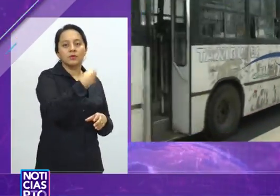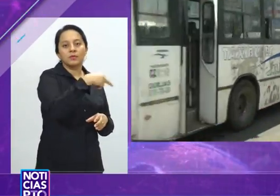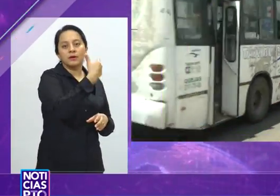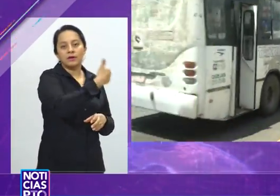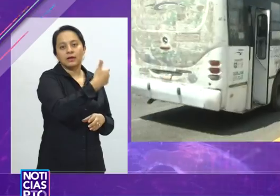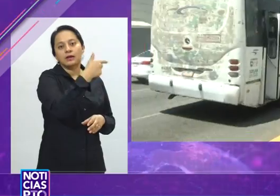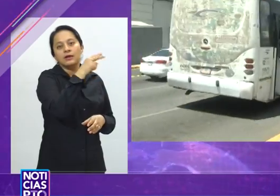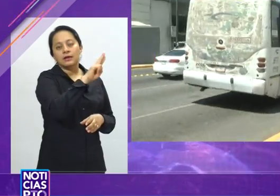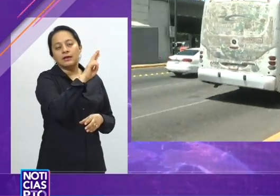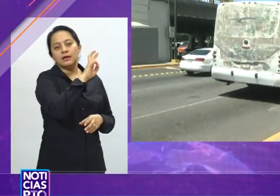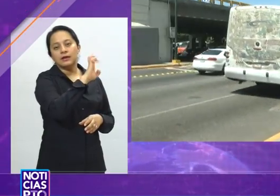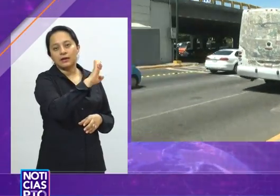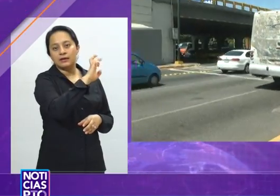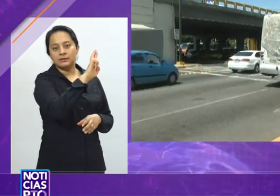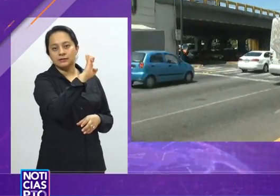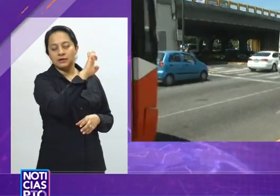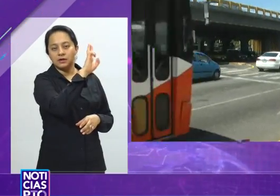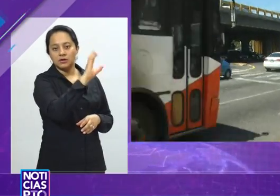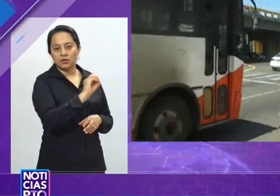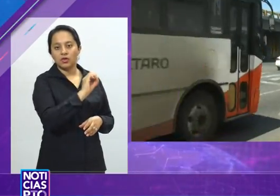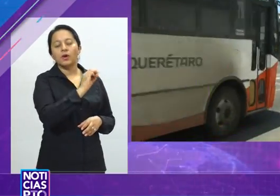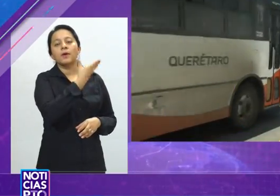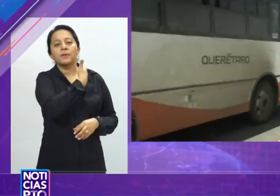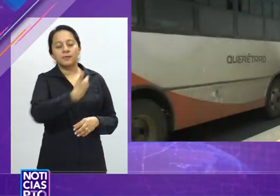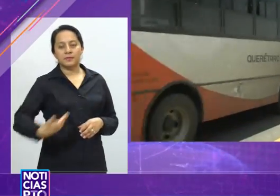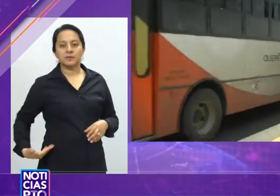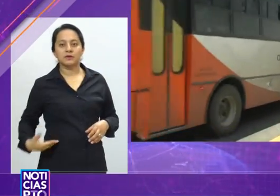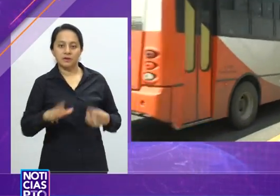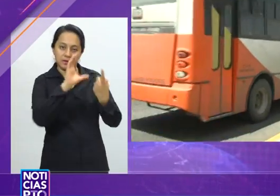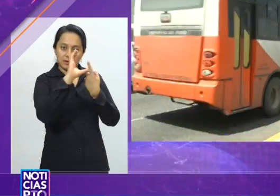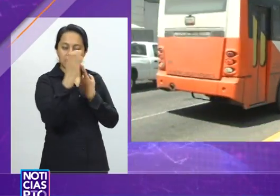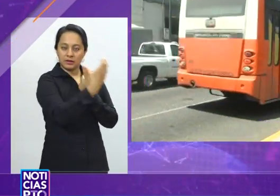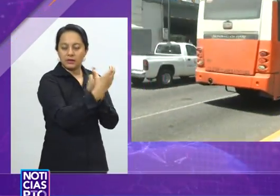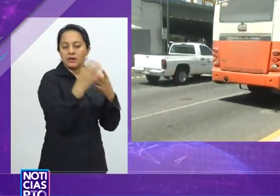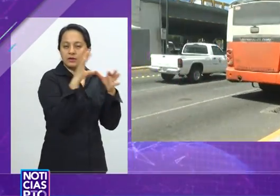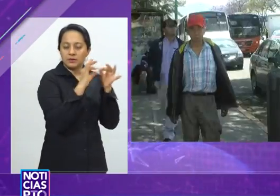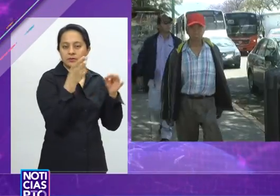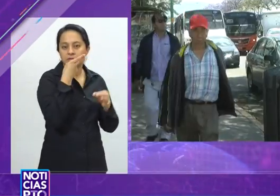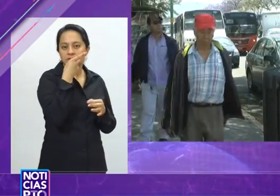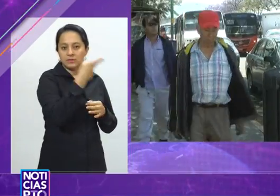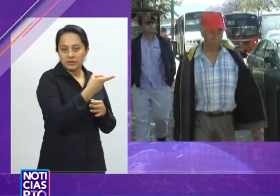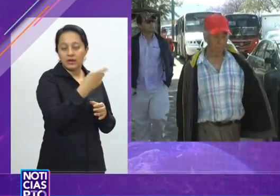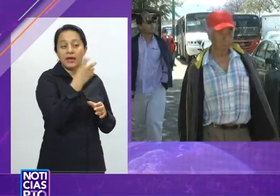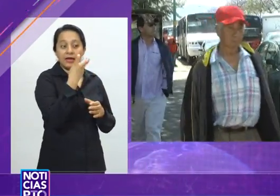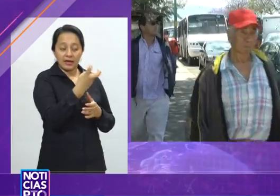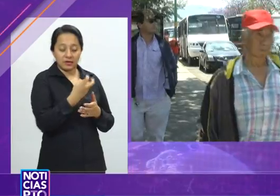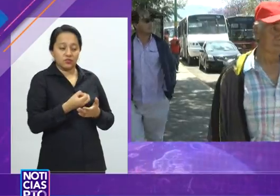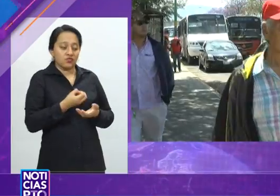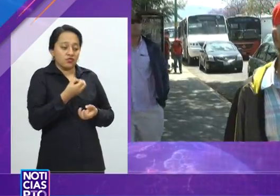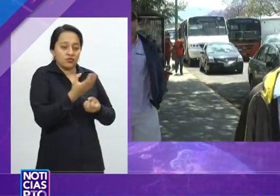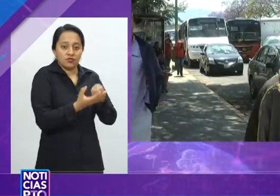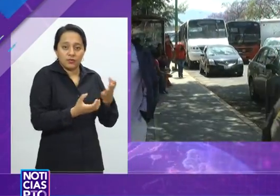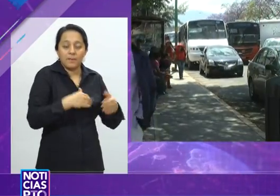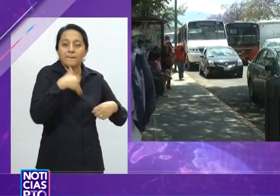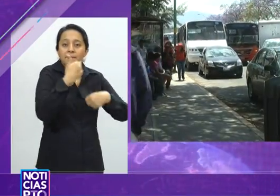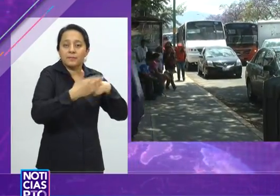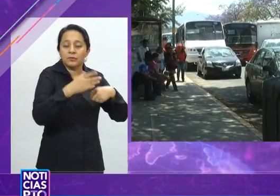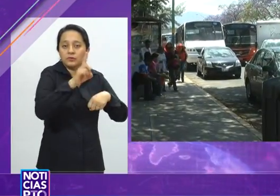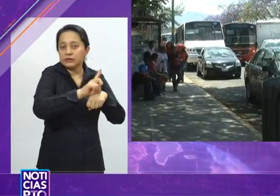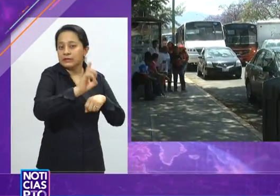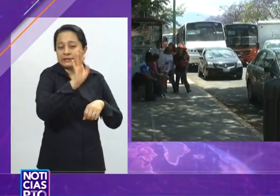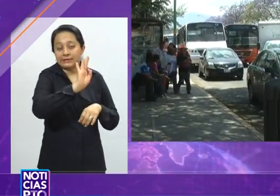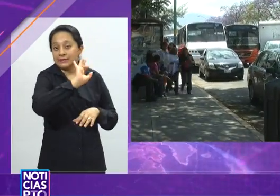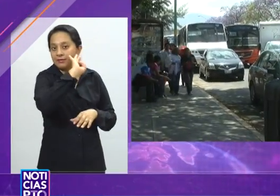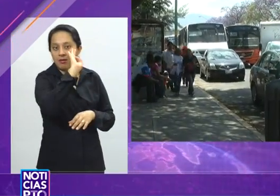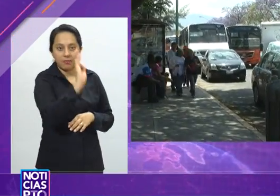Comisión, señaló que con estas aportaciones en próximos días se podría estar aprobando un documento acorde a la realidad social y